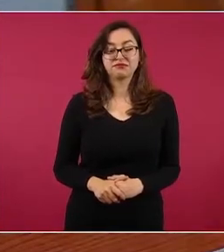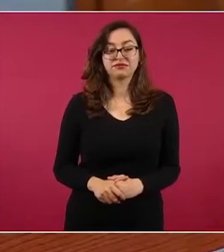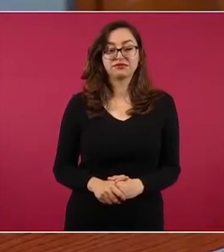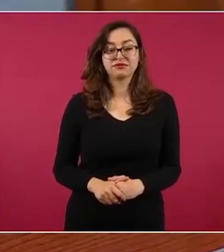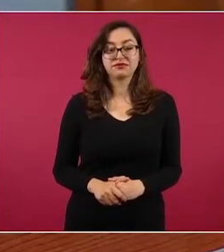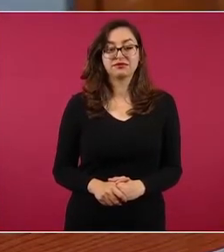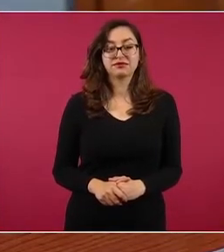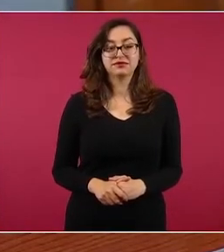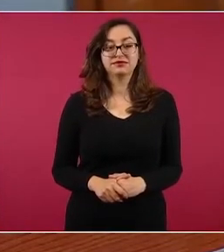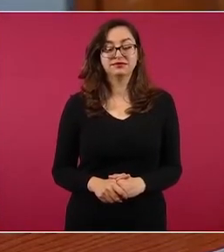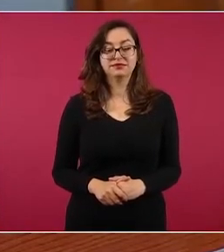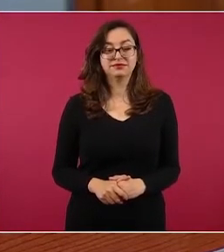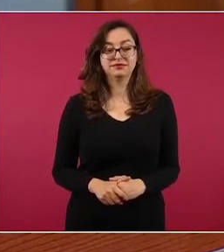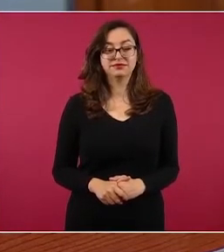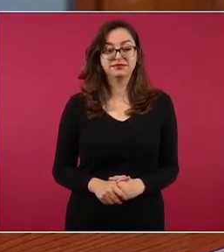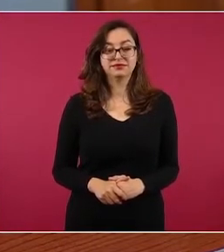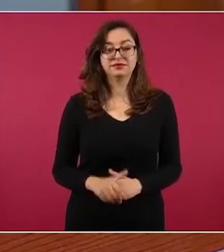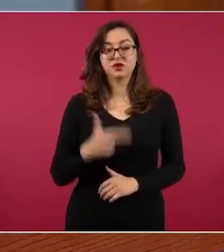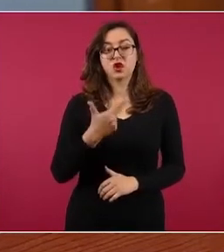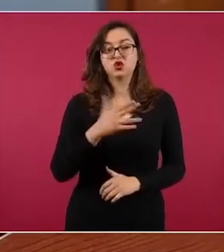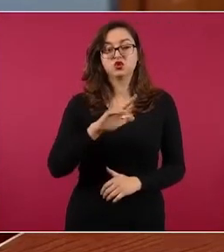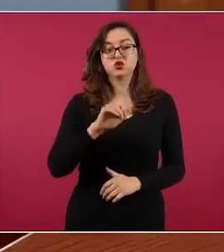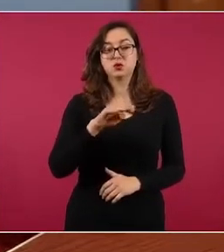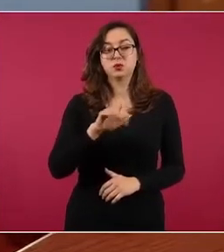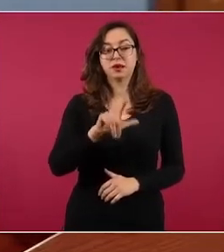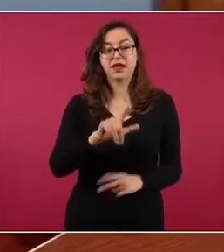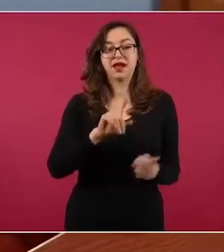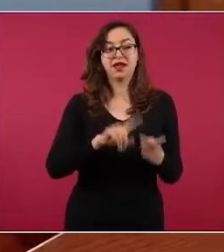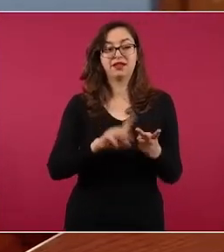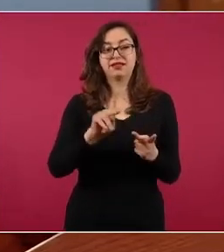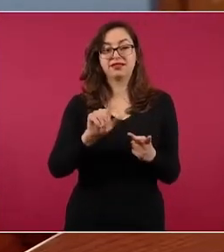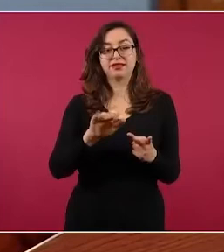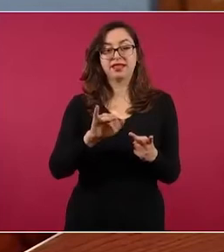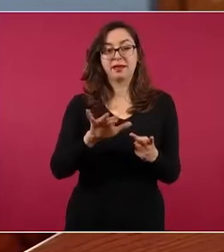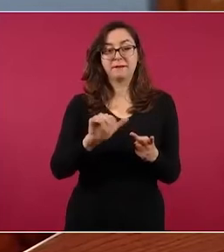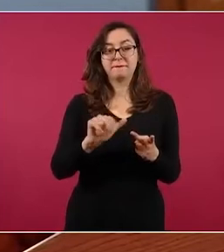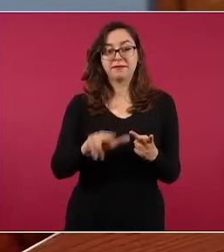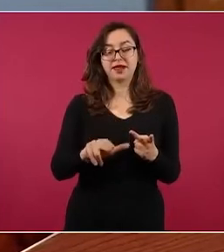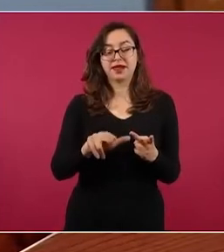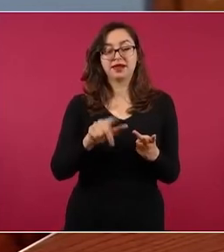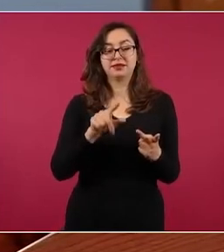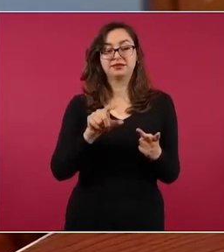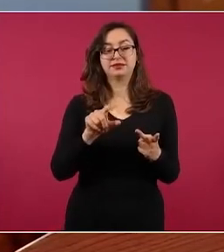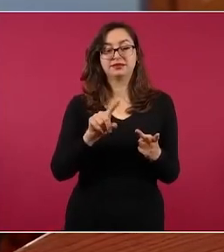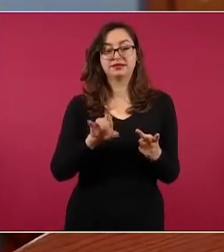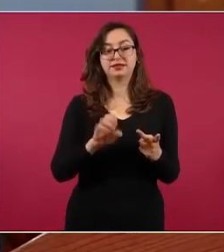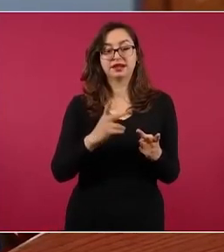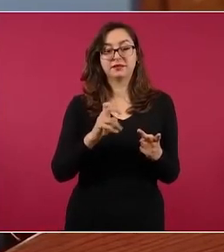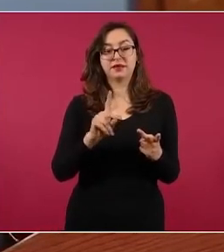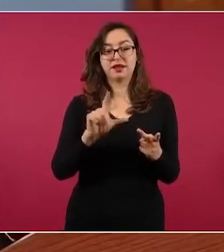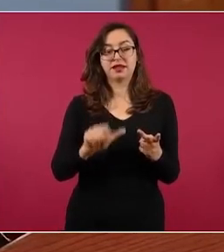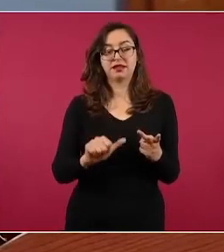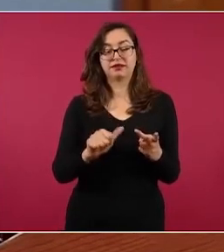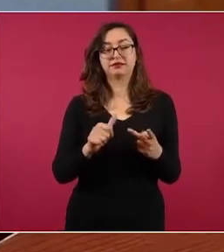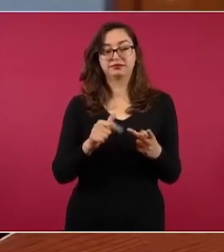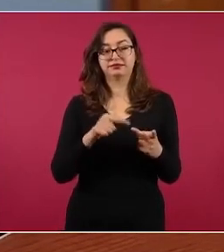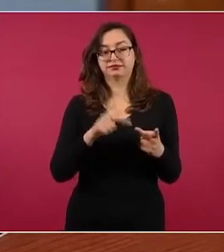Namian Cepeda, es del PAN.